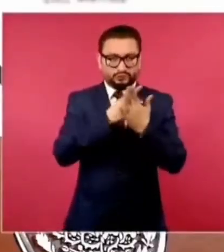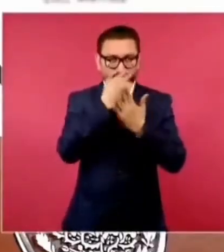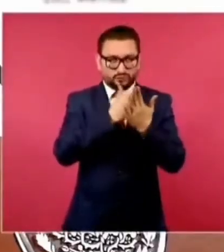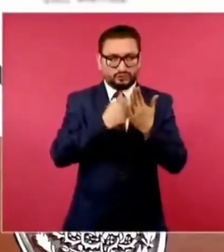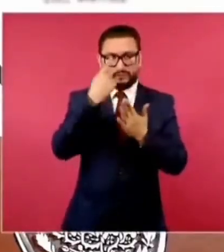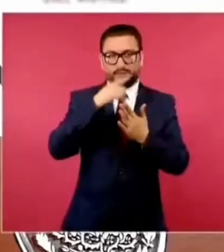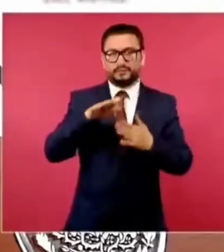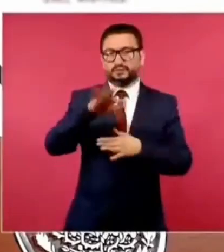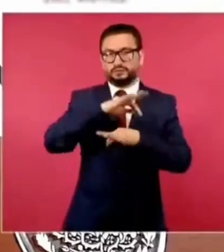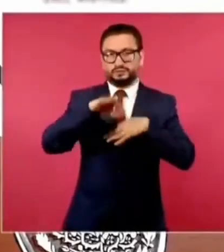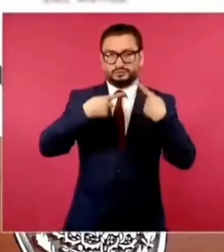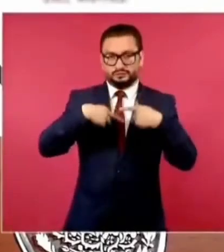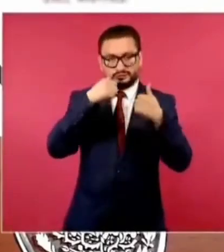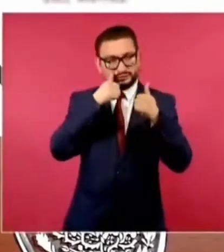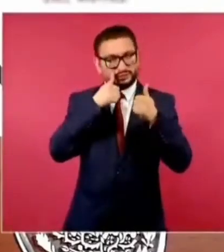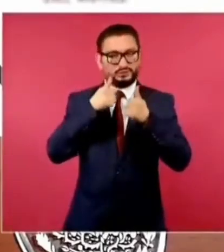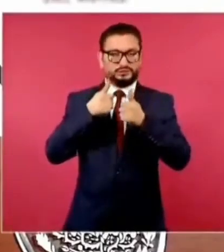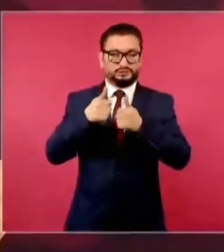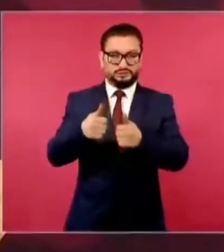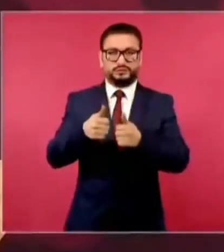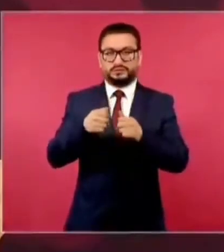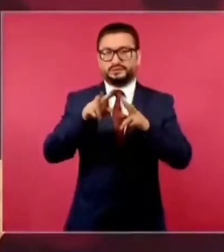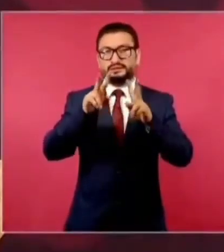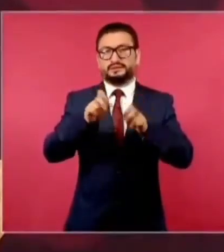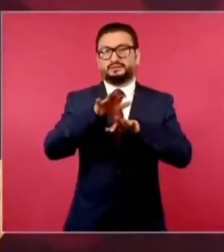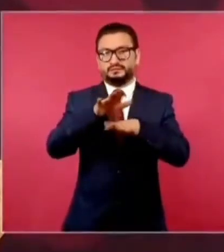a las causas de la migración.